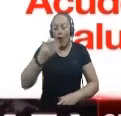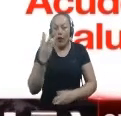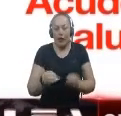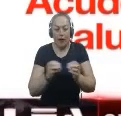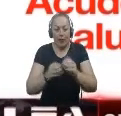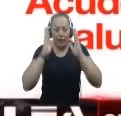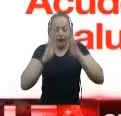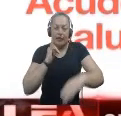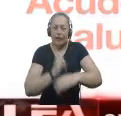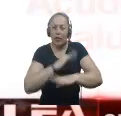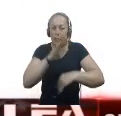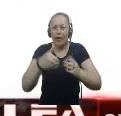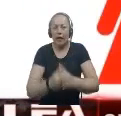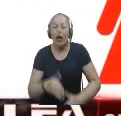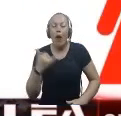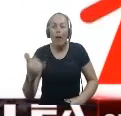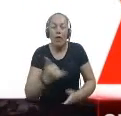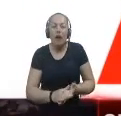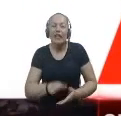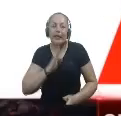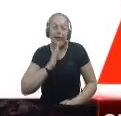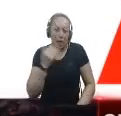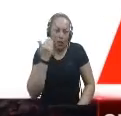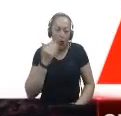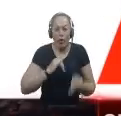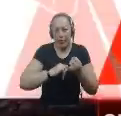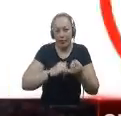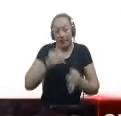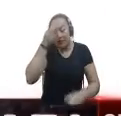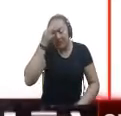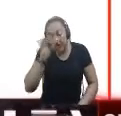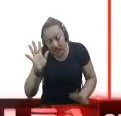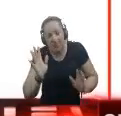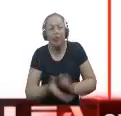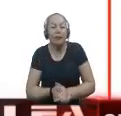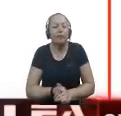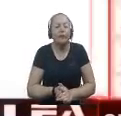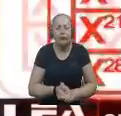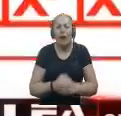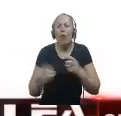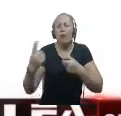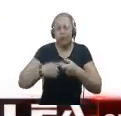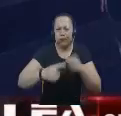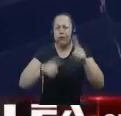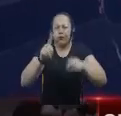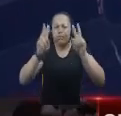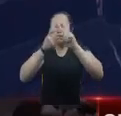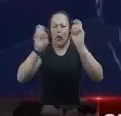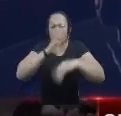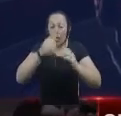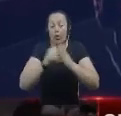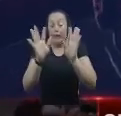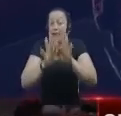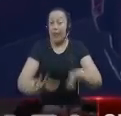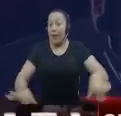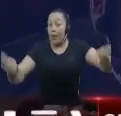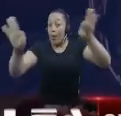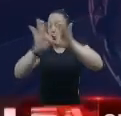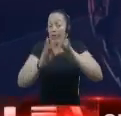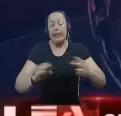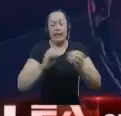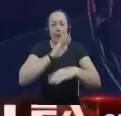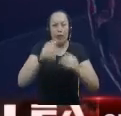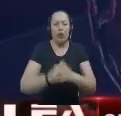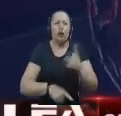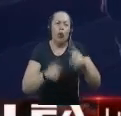institucional a la gestante con VIH Donde incluimos pues algunos temas relevantes De